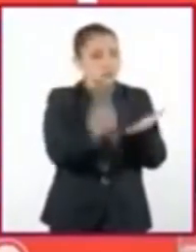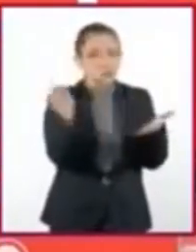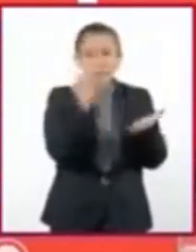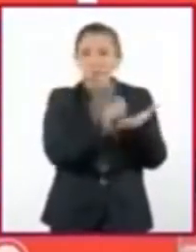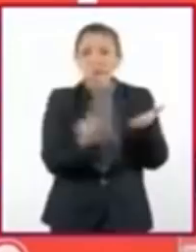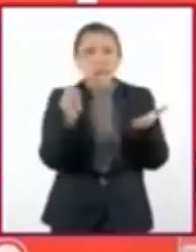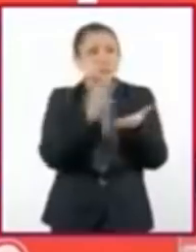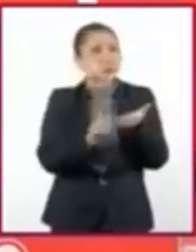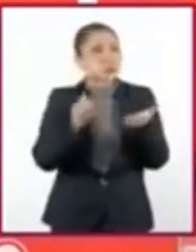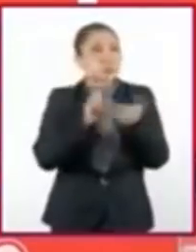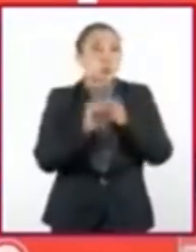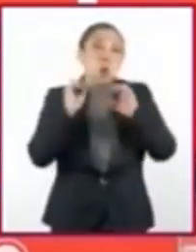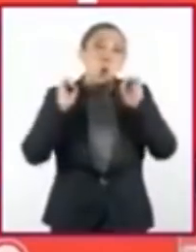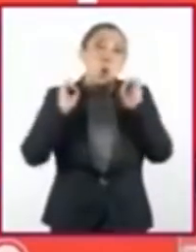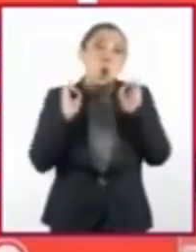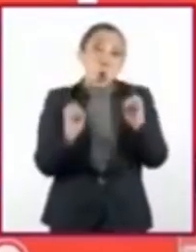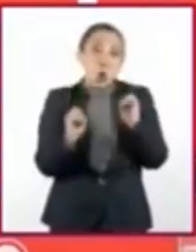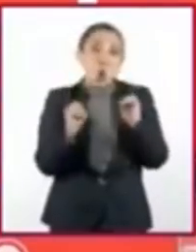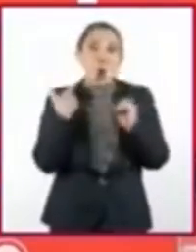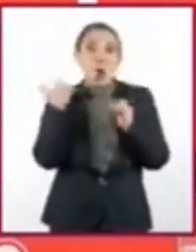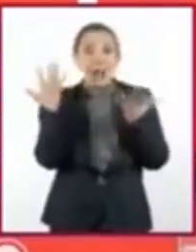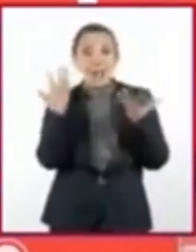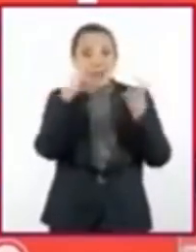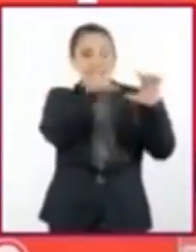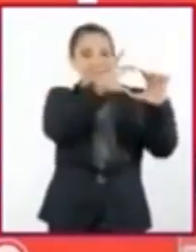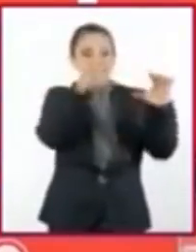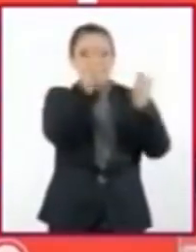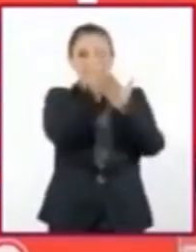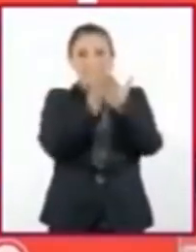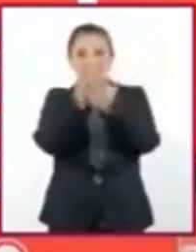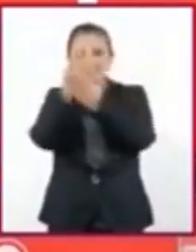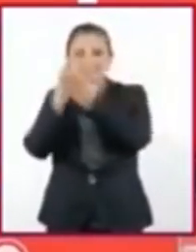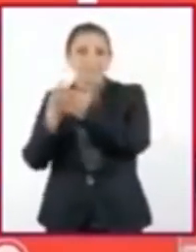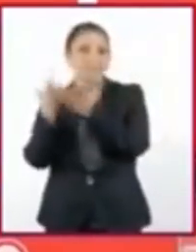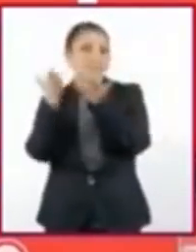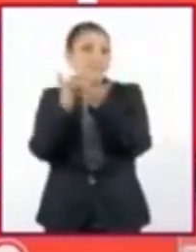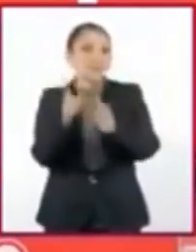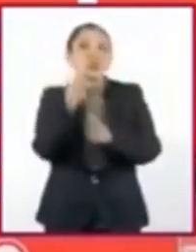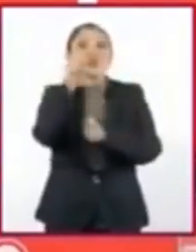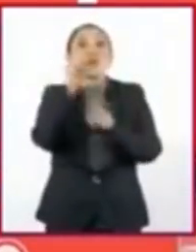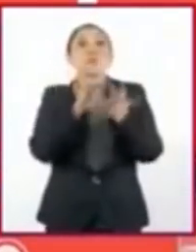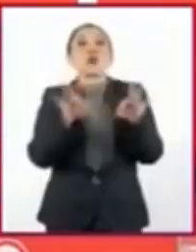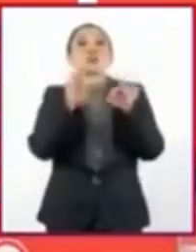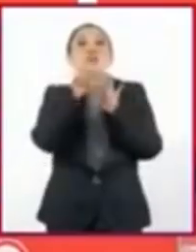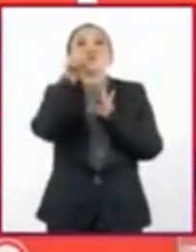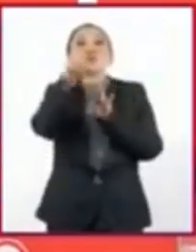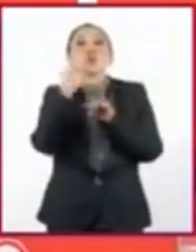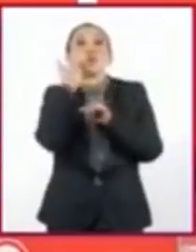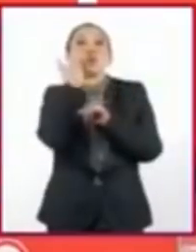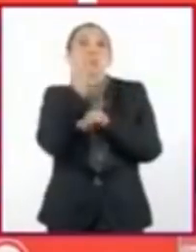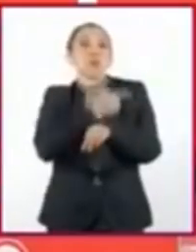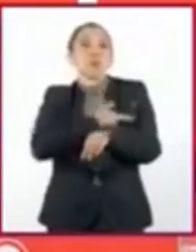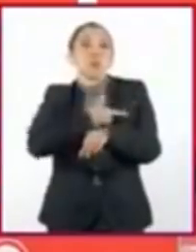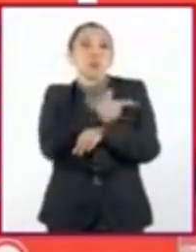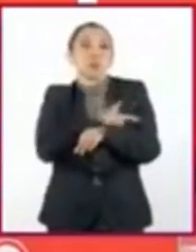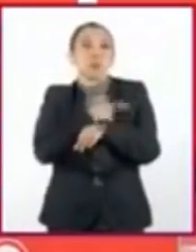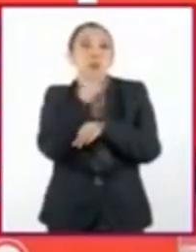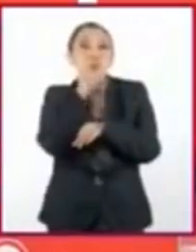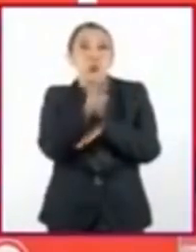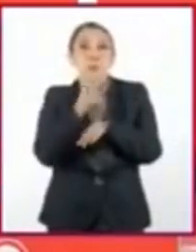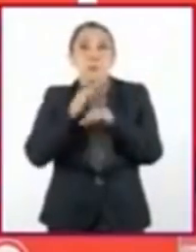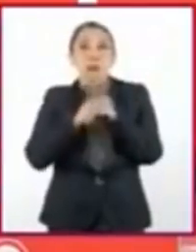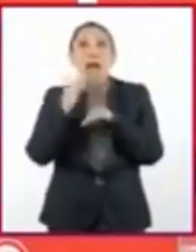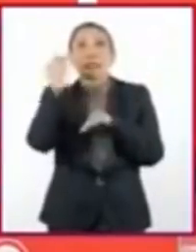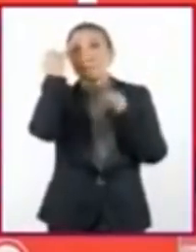o de diseñar tus cuadros. Lo más importante es que te sientas cómodo y que explotes al